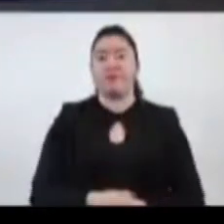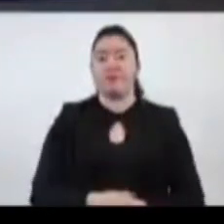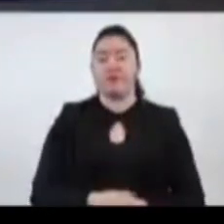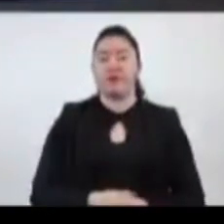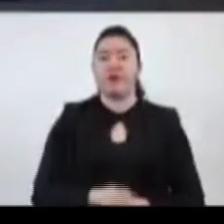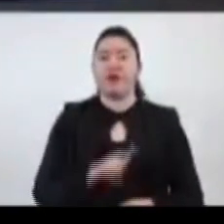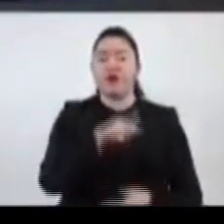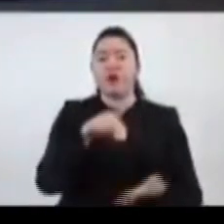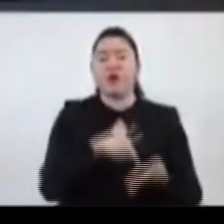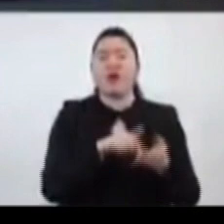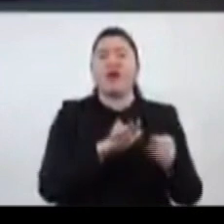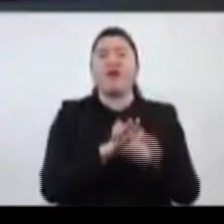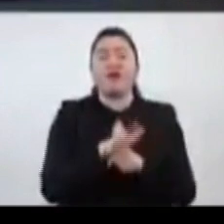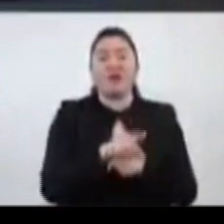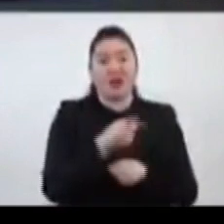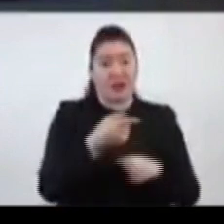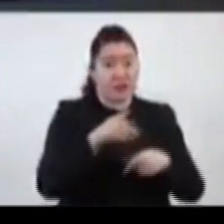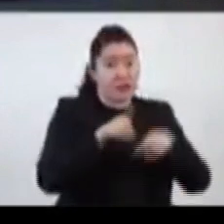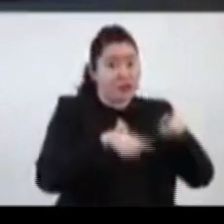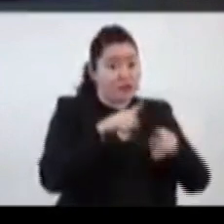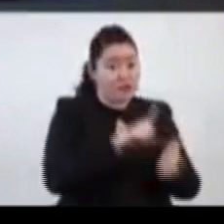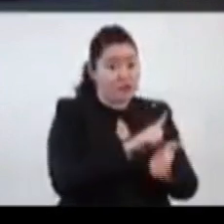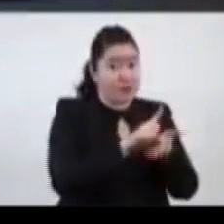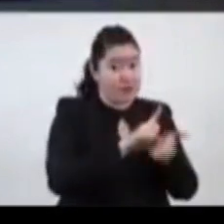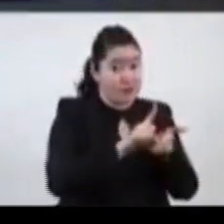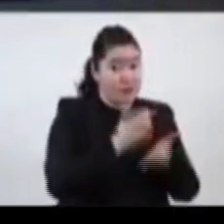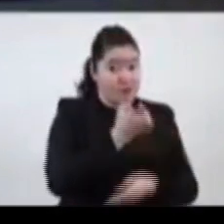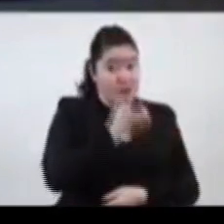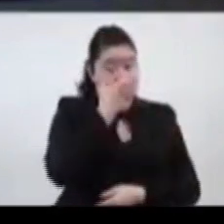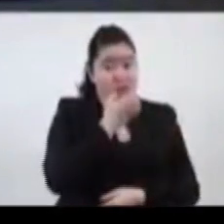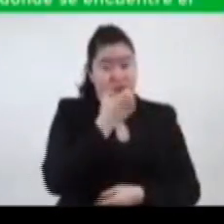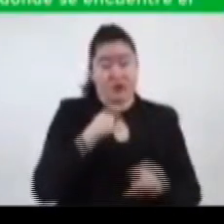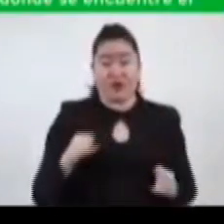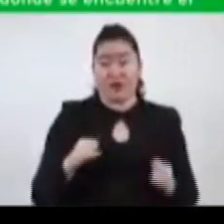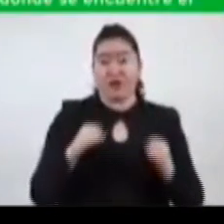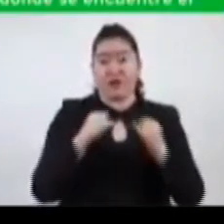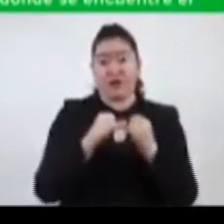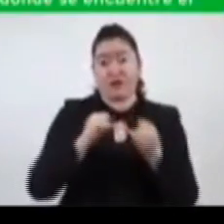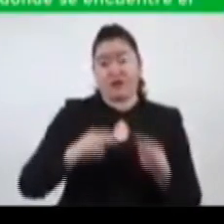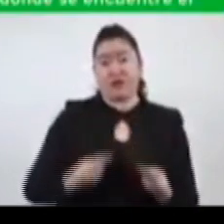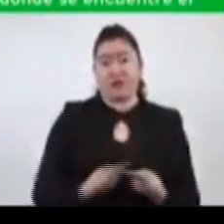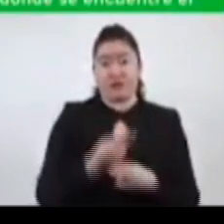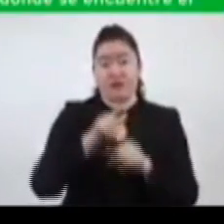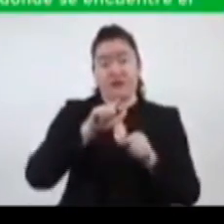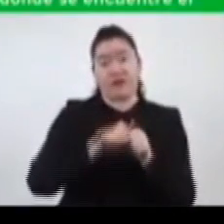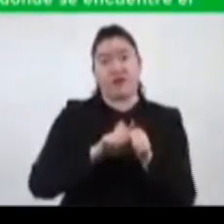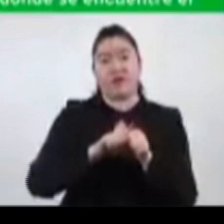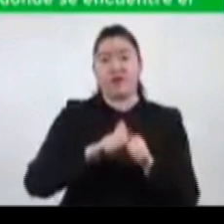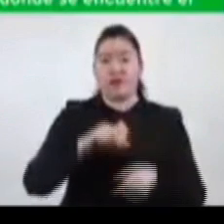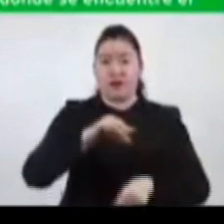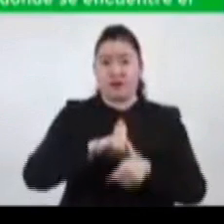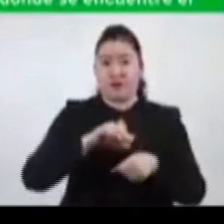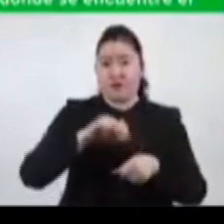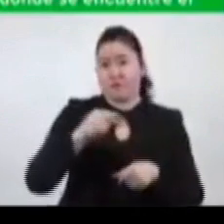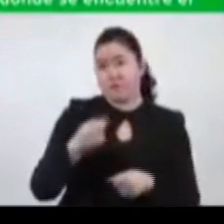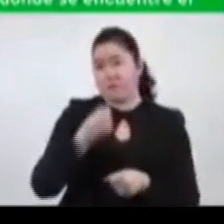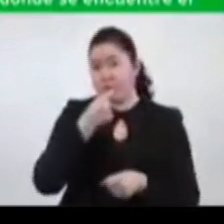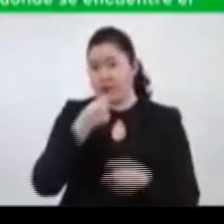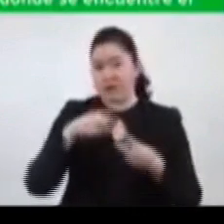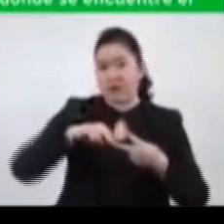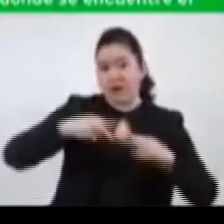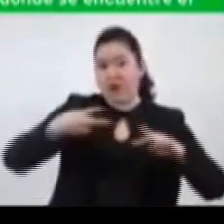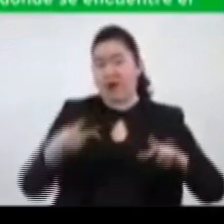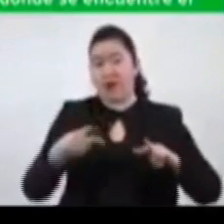son las siguientes, de acuerdo al lugar donde está la escuela donde trabaja. El Instituto Nacional de Medicina Genómica,